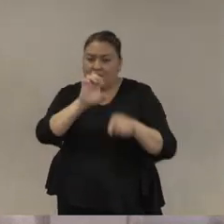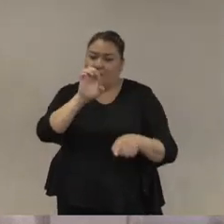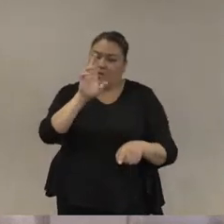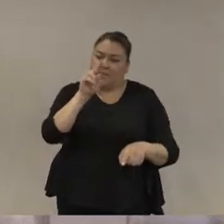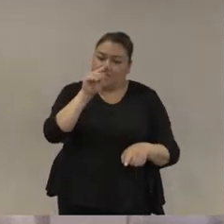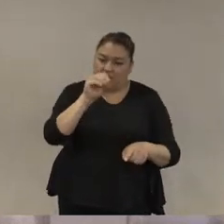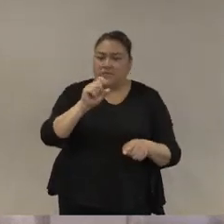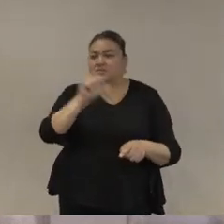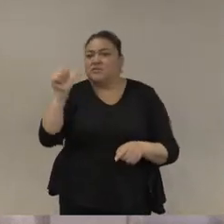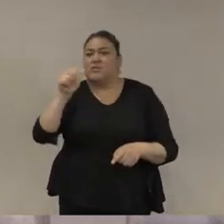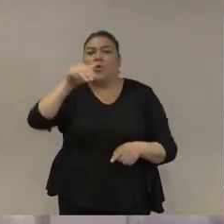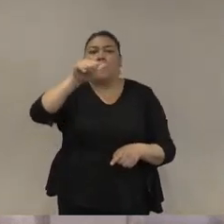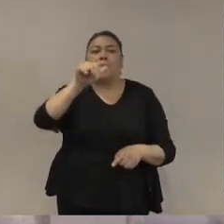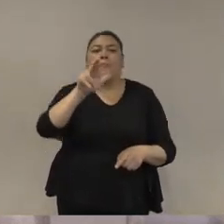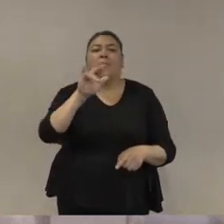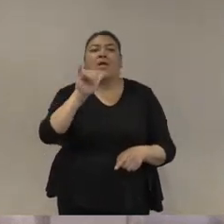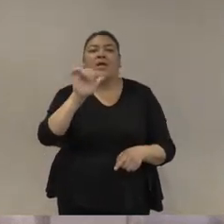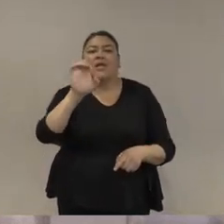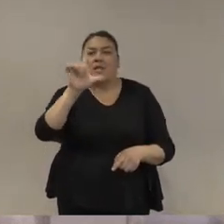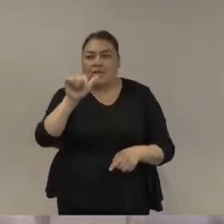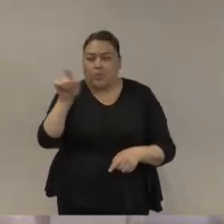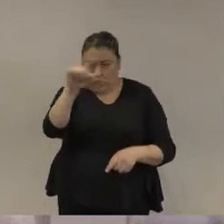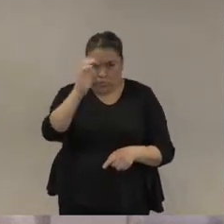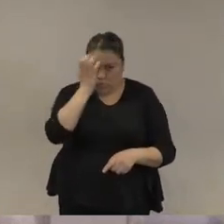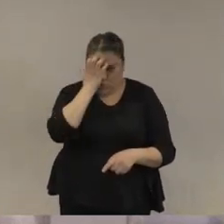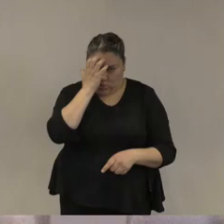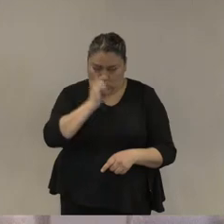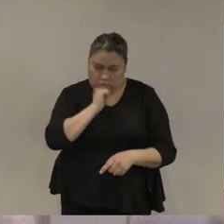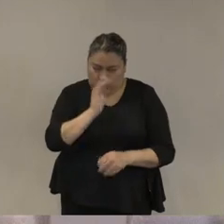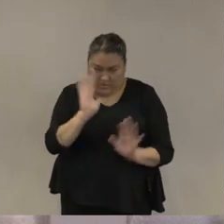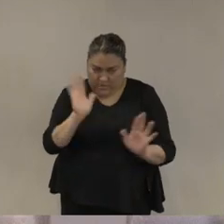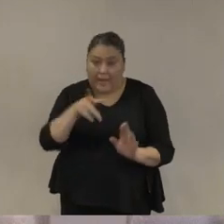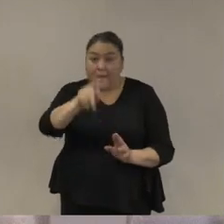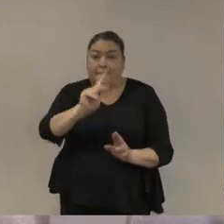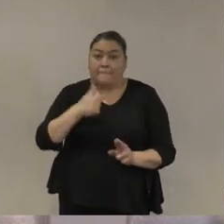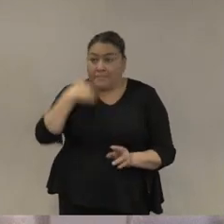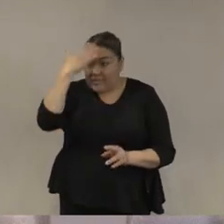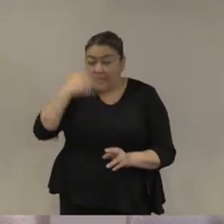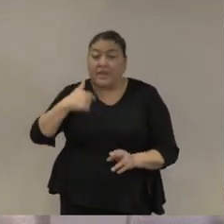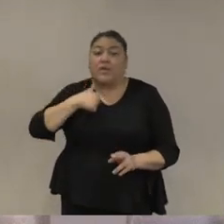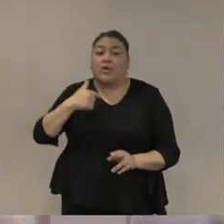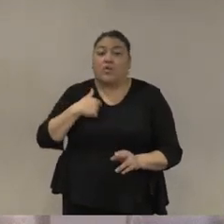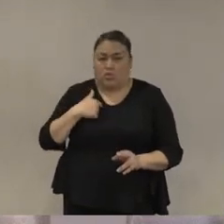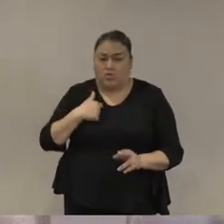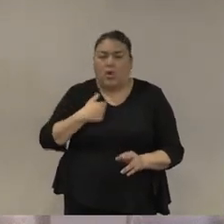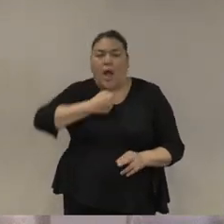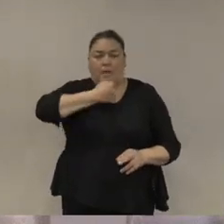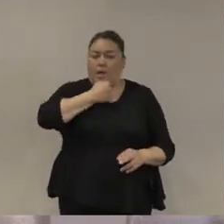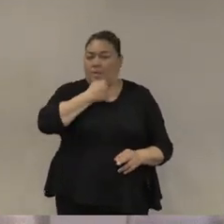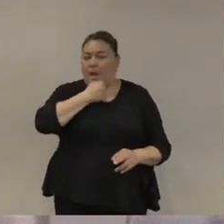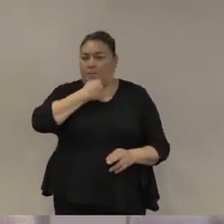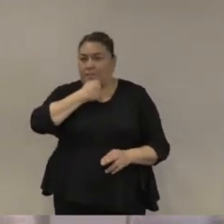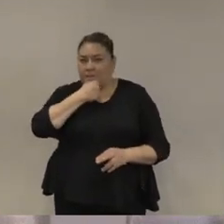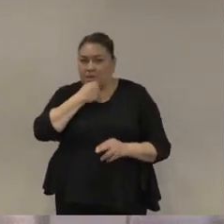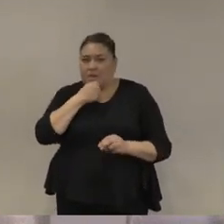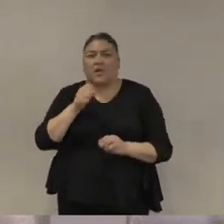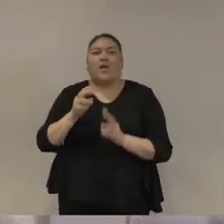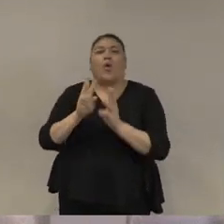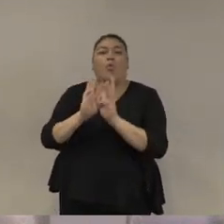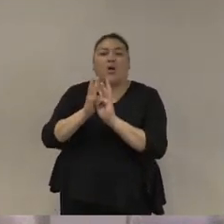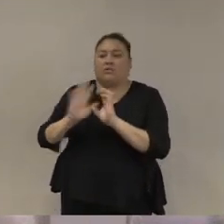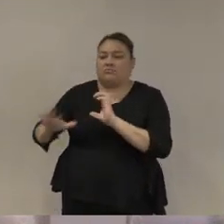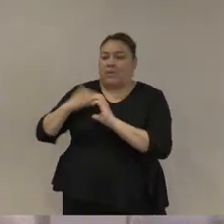María Elena y ustedes no lo saben porque no tendrían por qué saberlo pero cuando yo estoy al aire mi whatsapp empieza a hervir